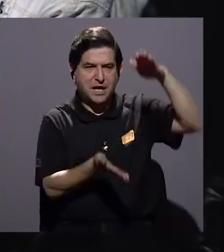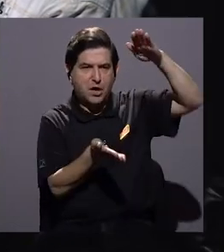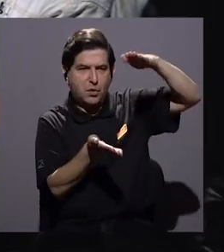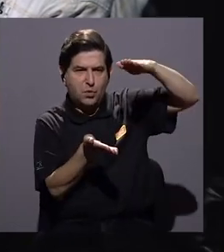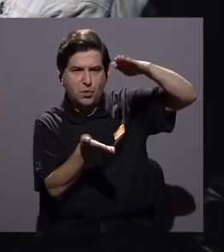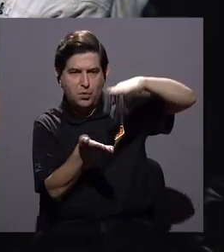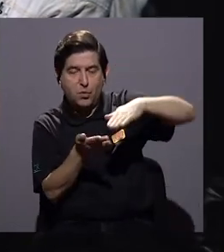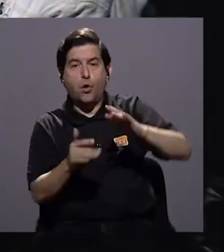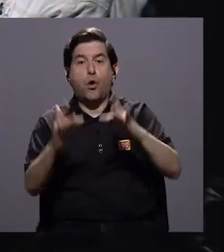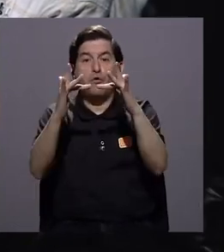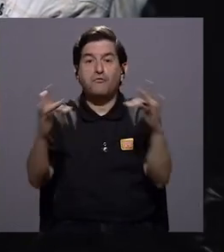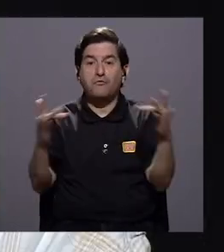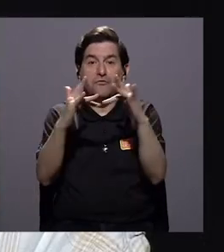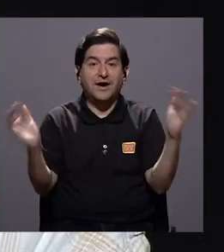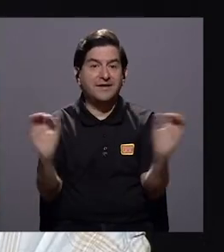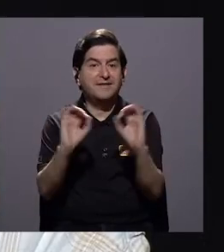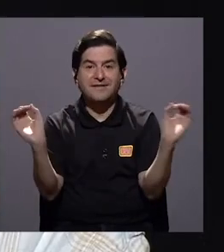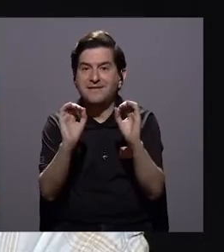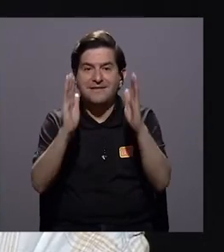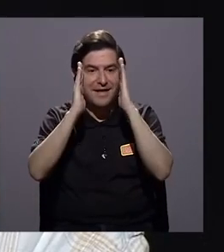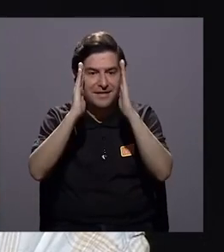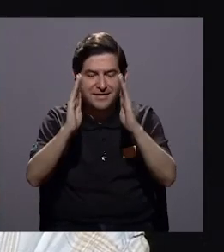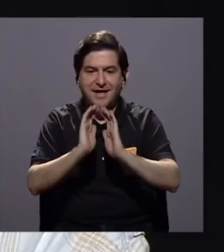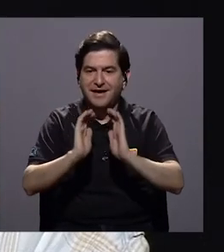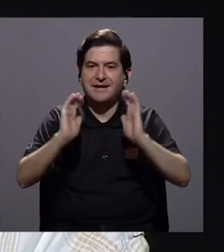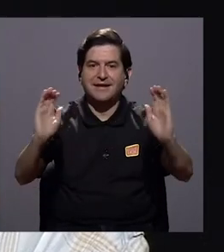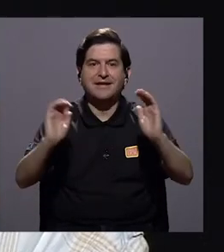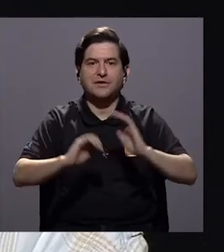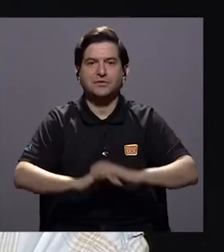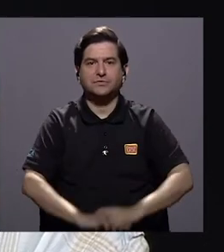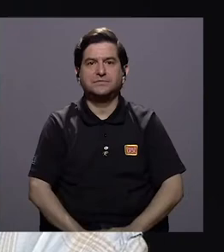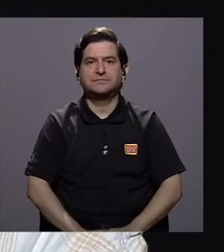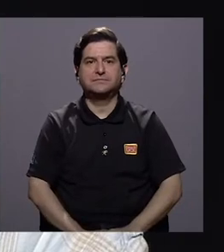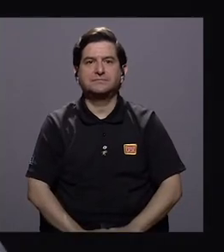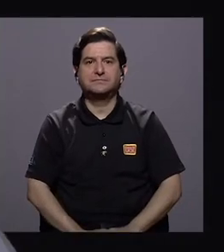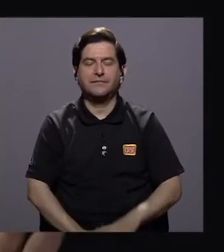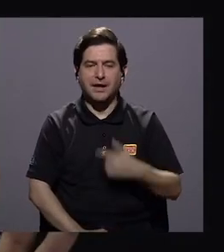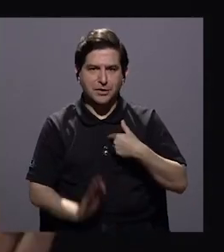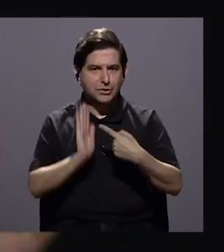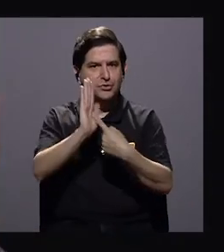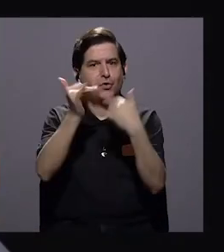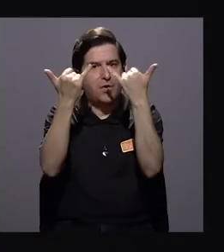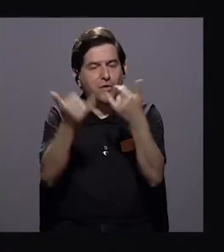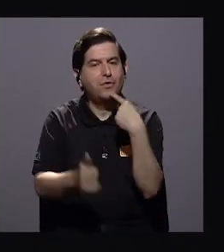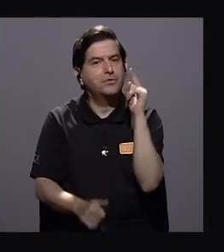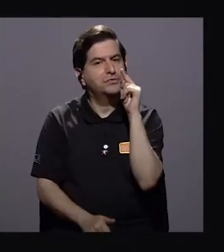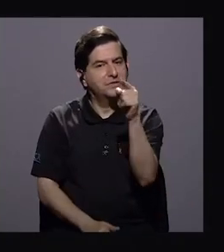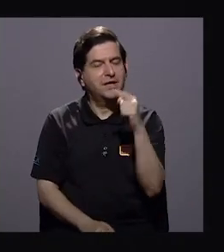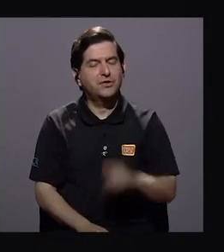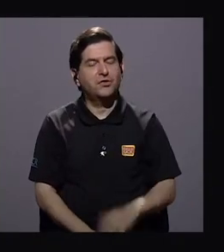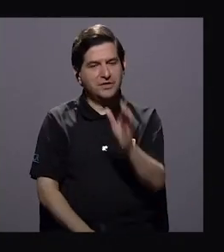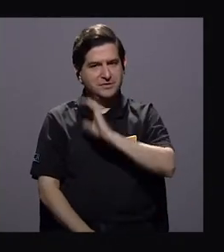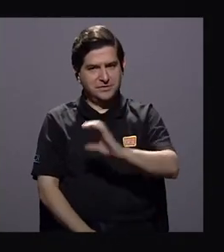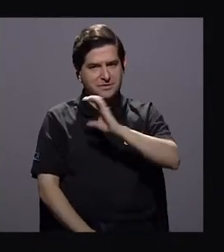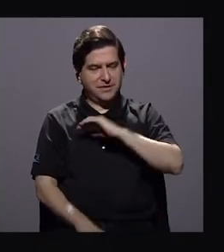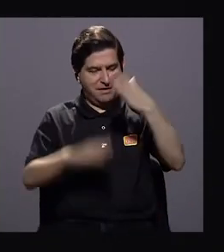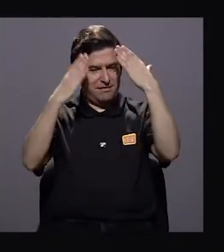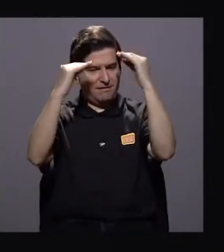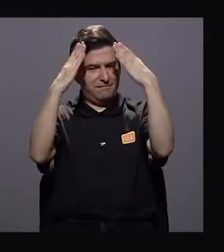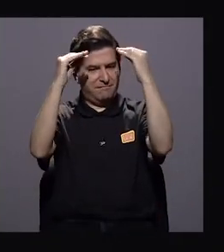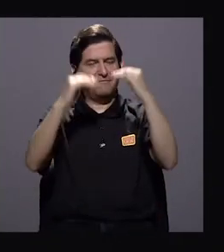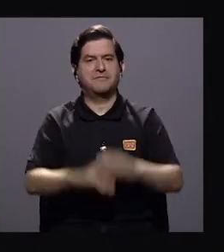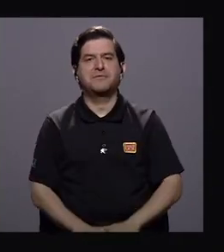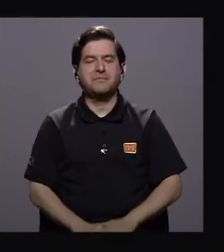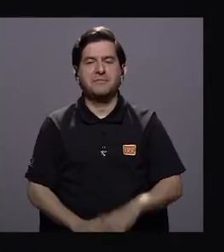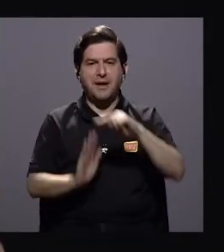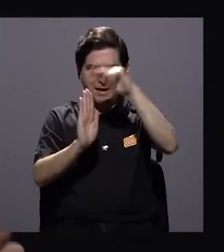decadencia y hay huecos, donde no se trata nada de niños y niñas, hay huecos. Entonces le voy a mostrar esto, porque ustedes lo dicen cualitativamente en este